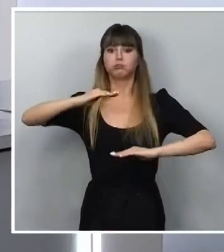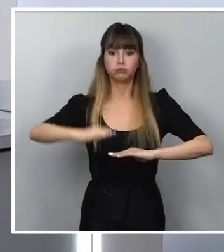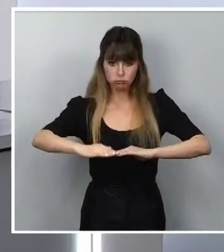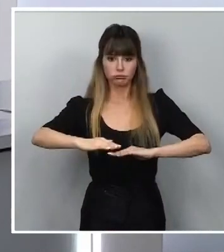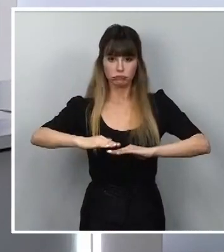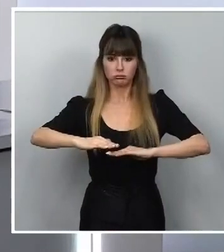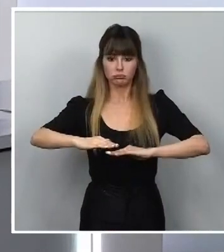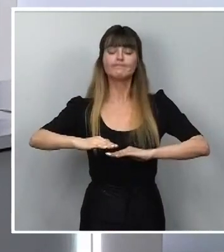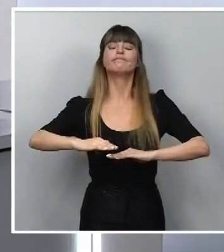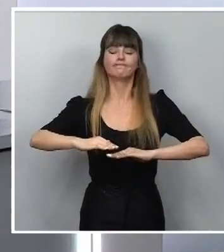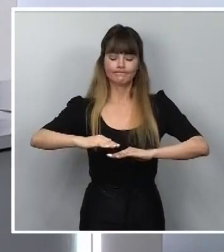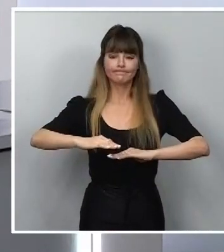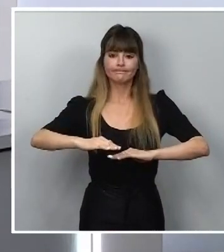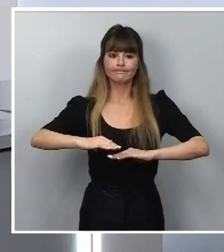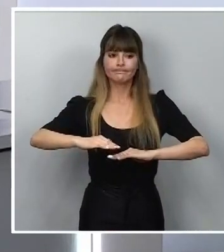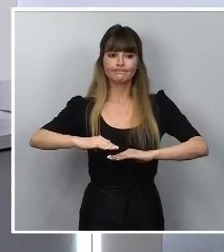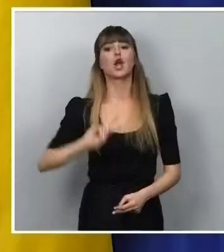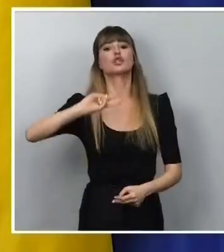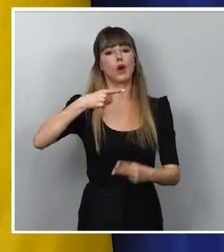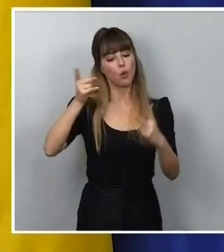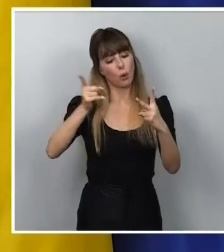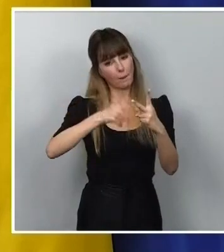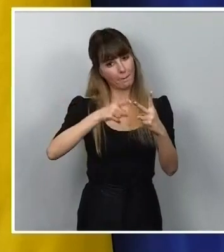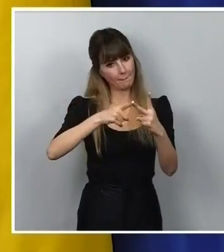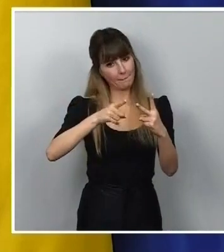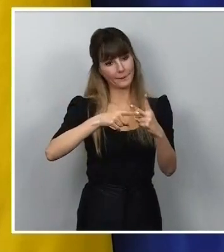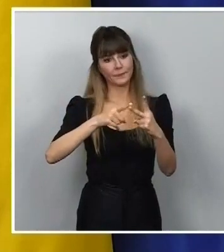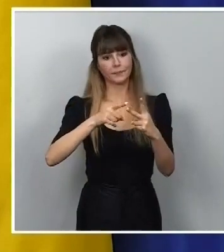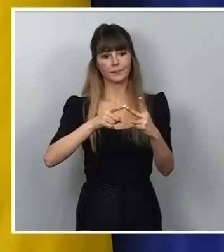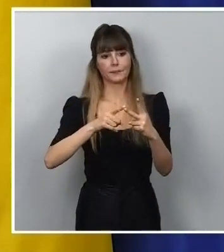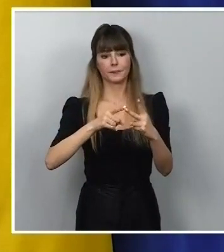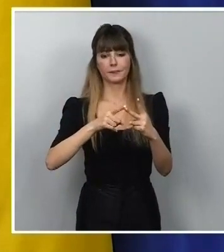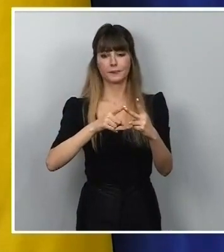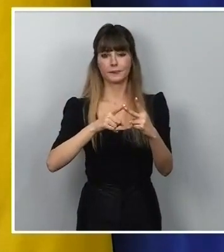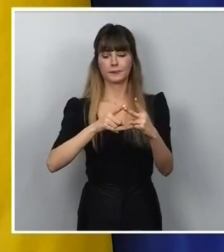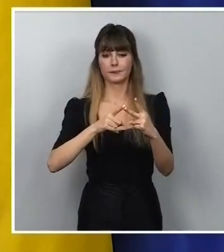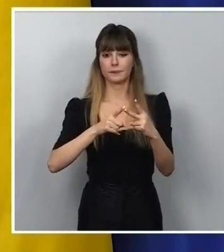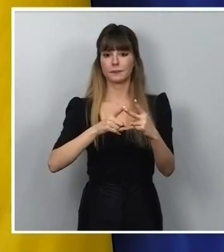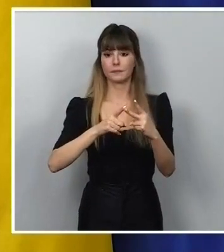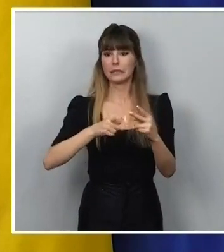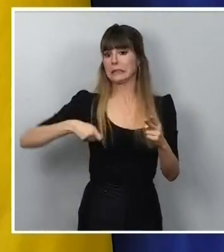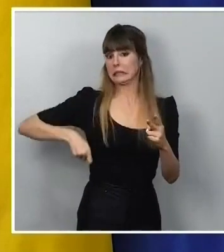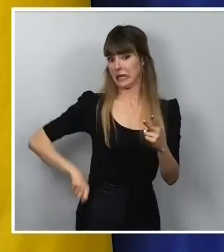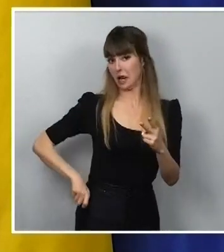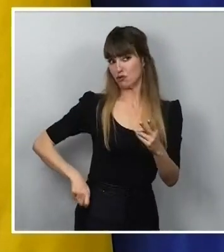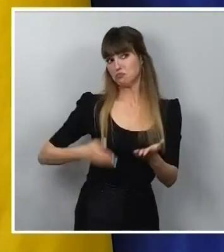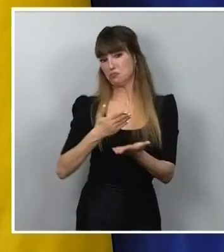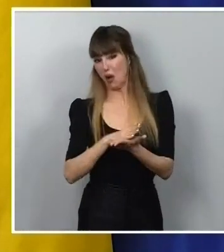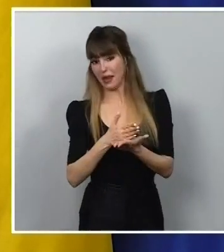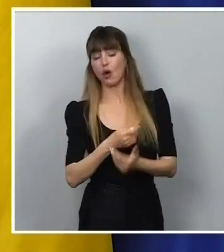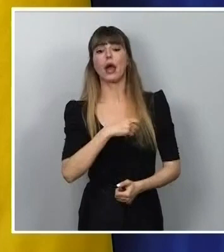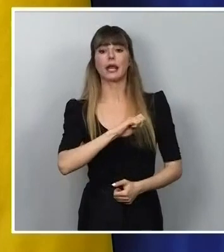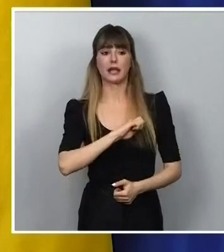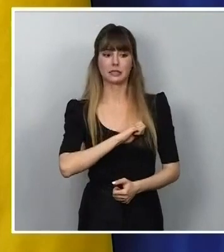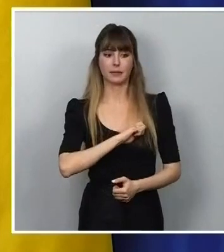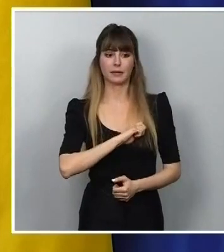en la lucha continuada contra la precariedad. Quiero señalarles que, hablando de rentas moderadas, salariales, España